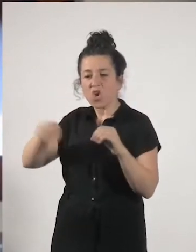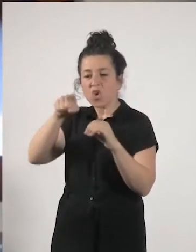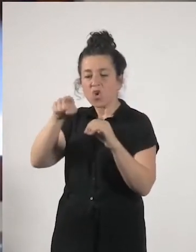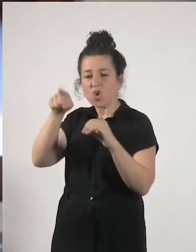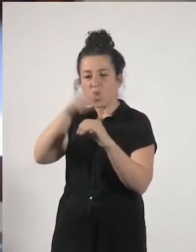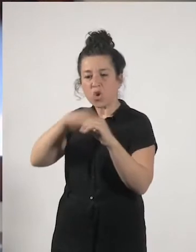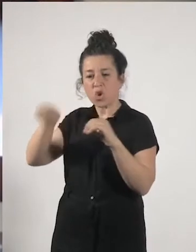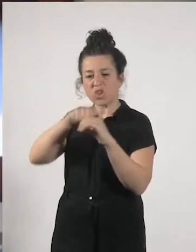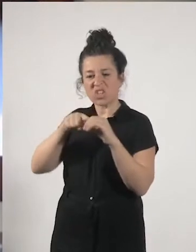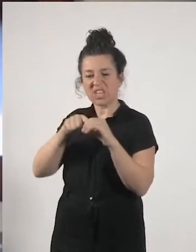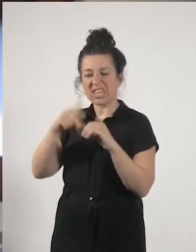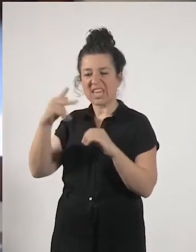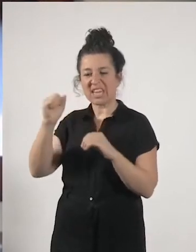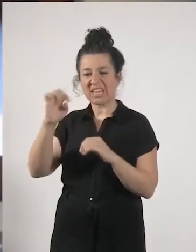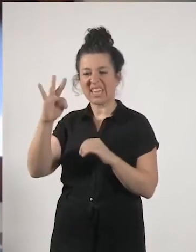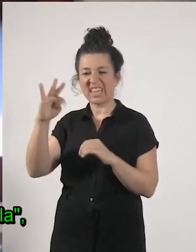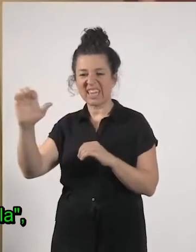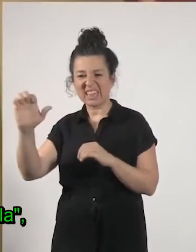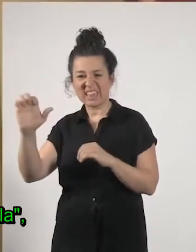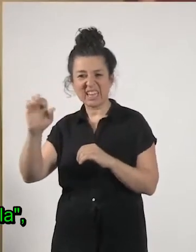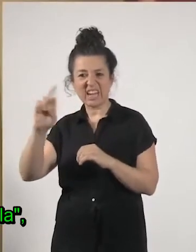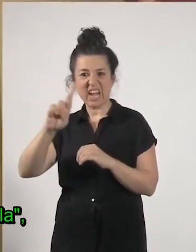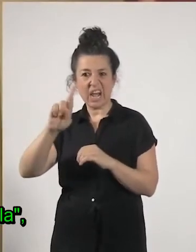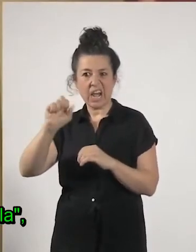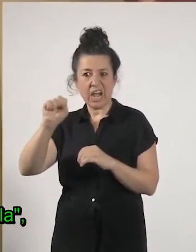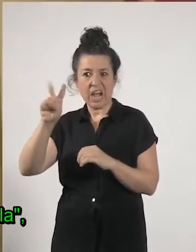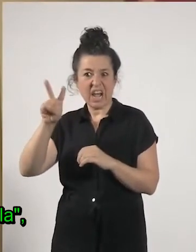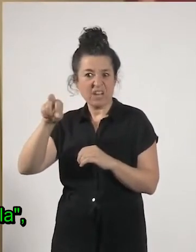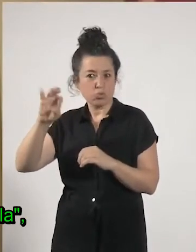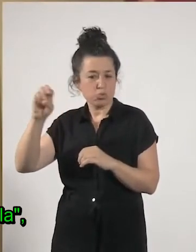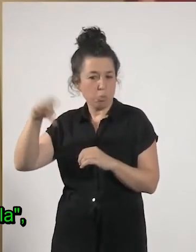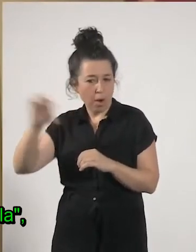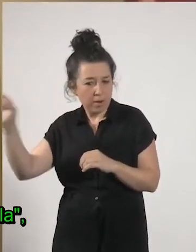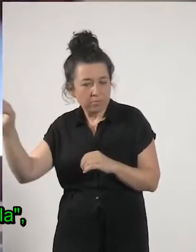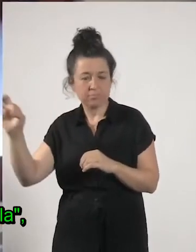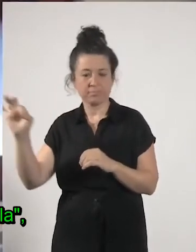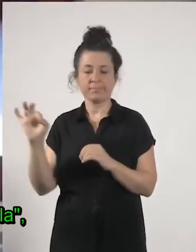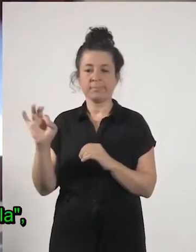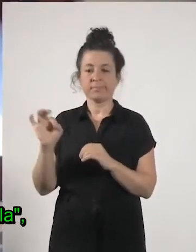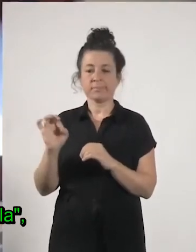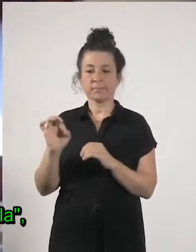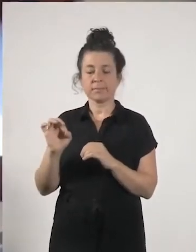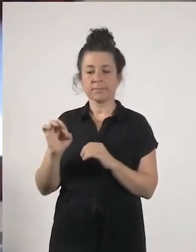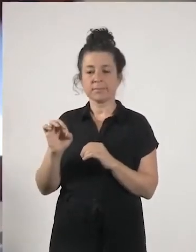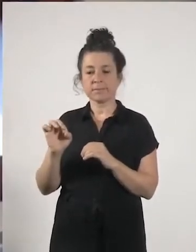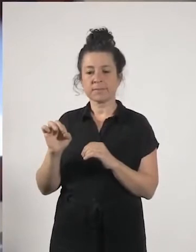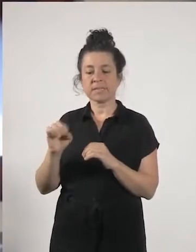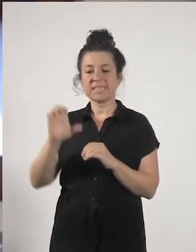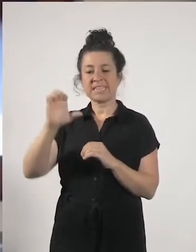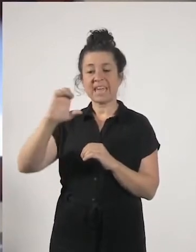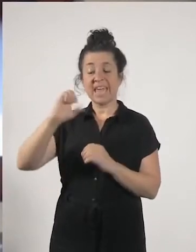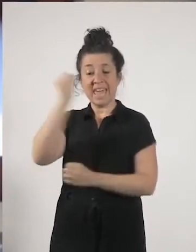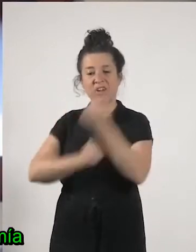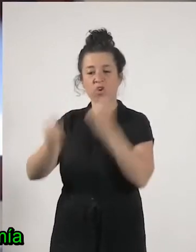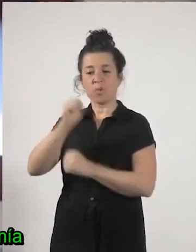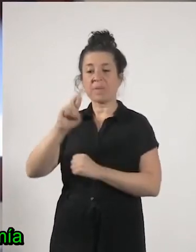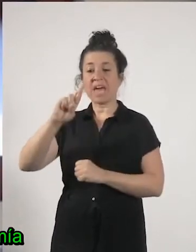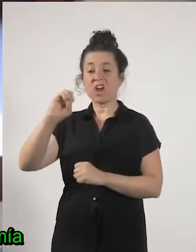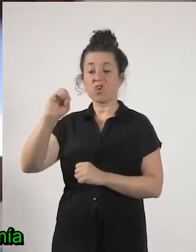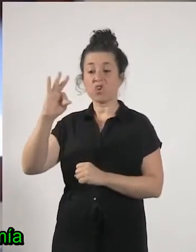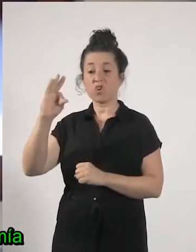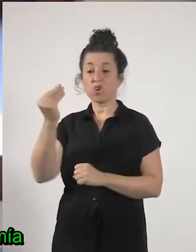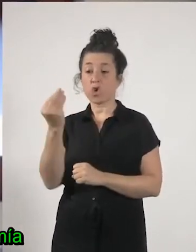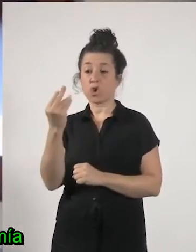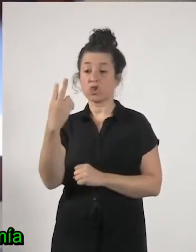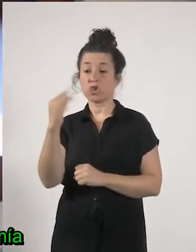Raworth bueno poniendo economía rosquilla está traducida al español y lo que